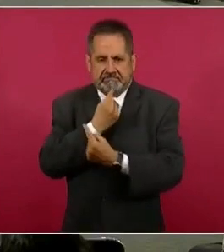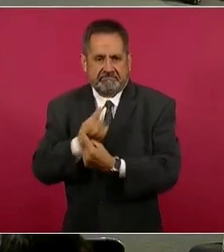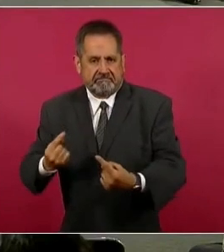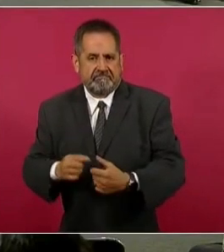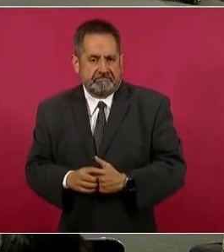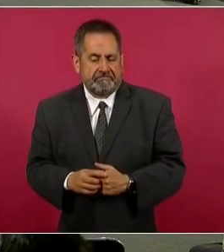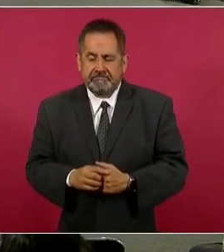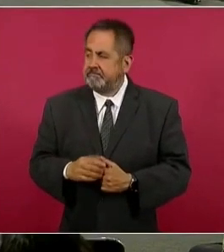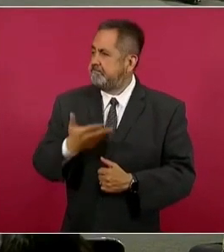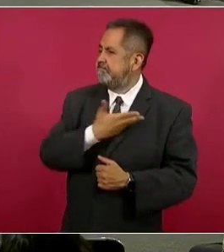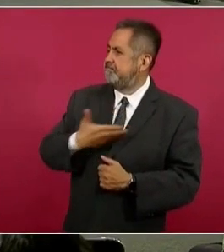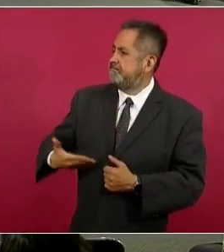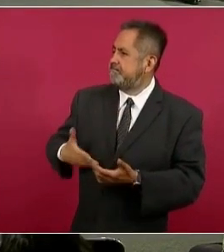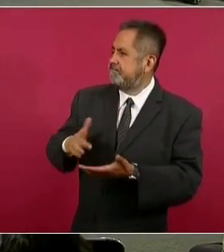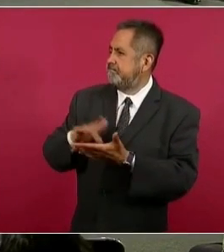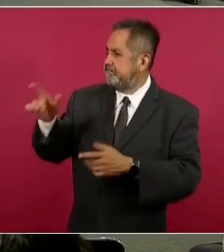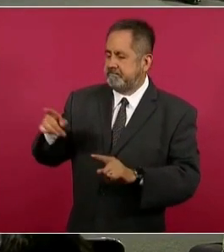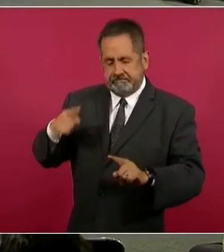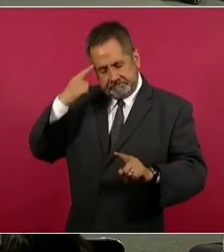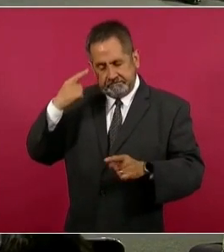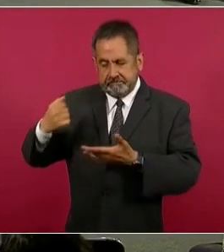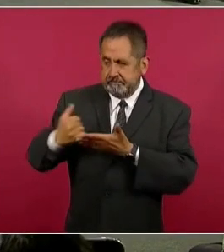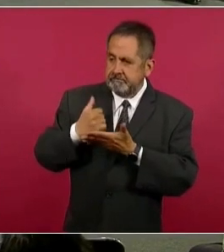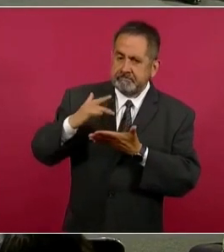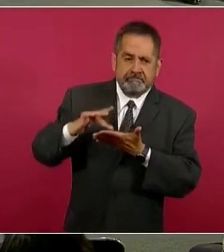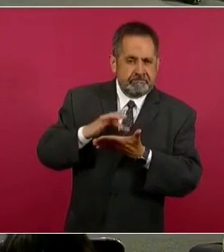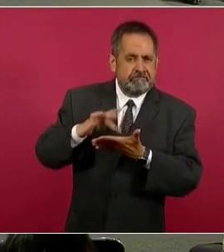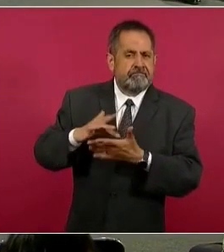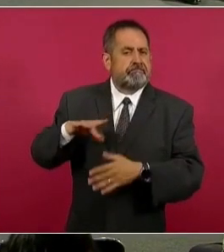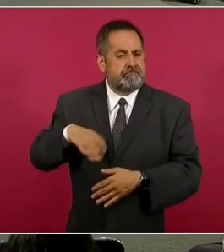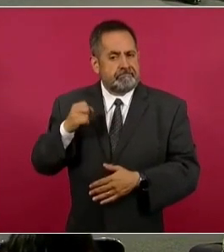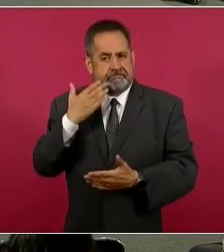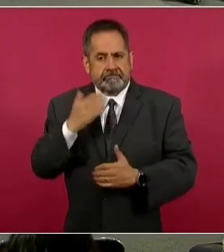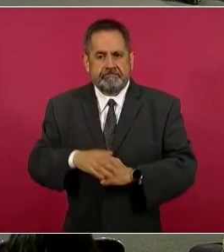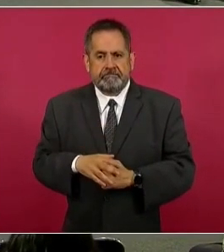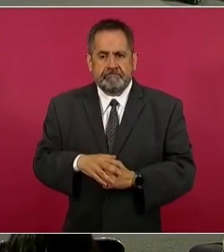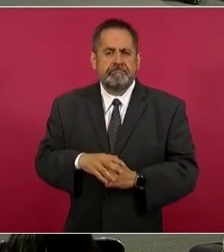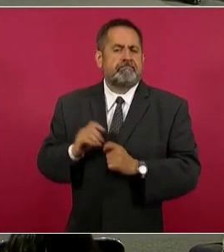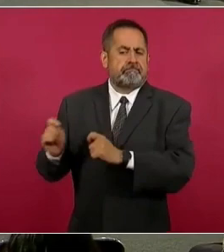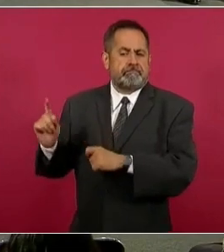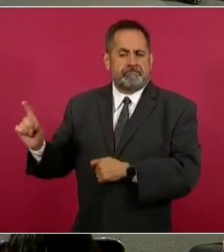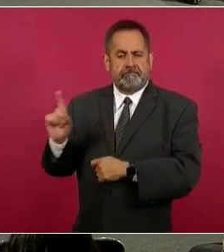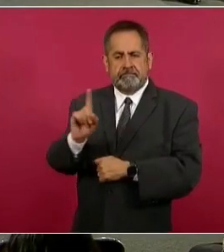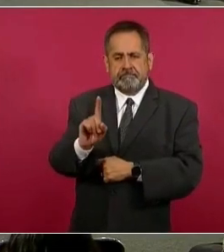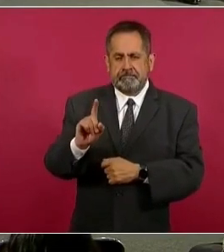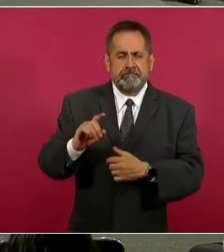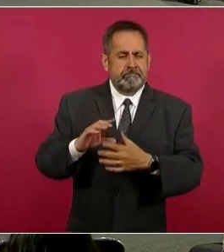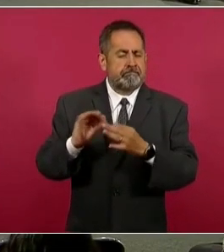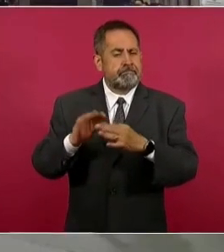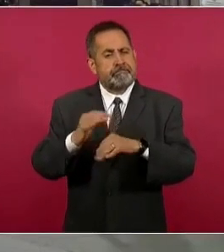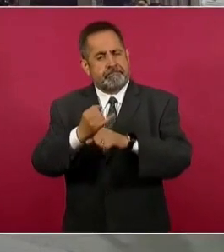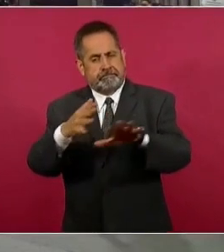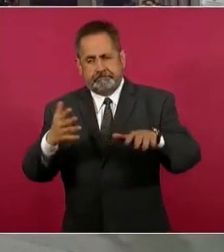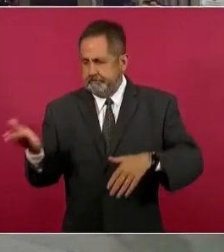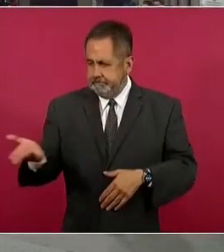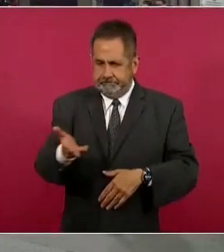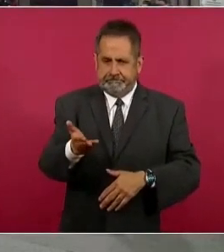Gracias, señor presidente, por ese esfuerzo. Y bueno, le pido a los compañeros ya procedan a dar su información. Muchas gracias.